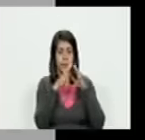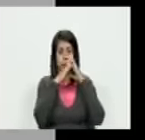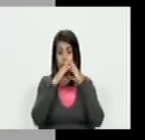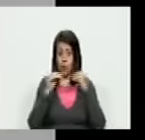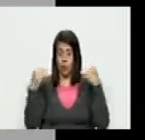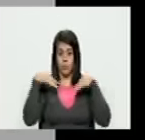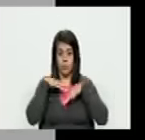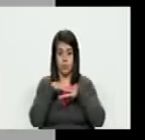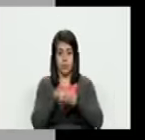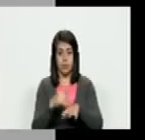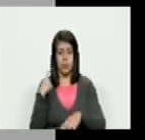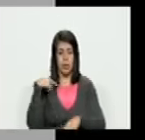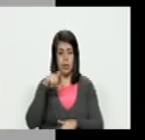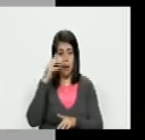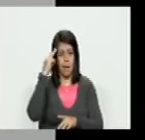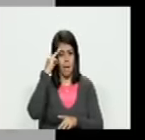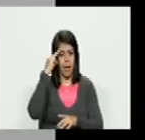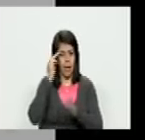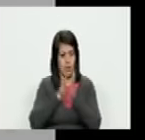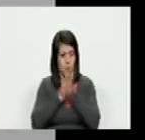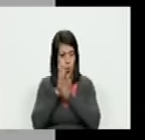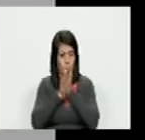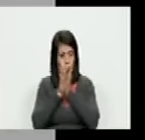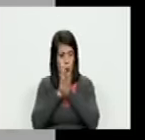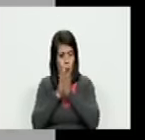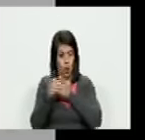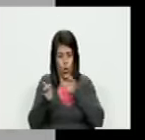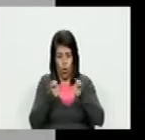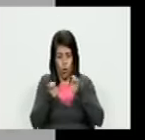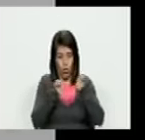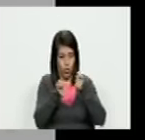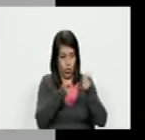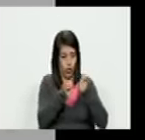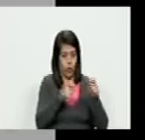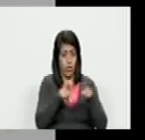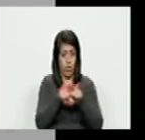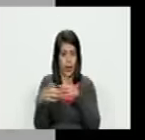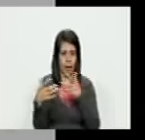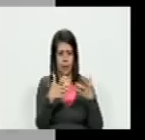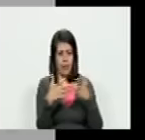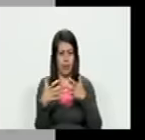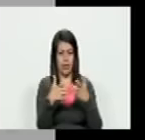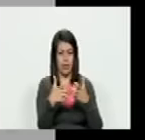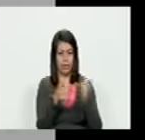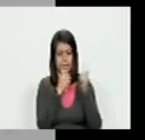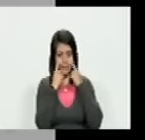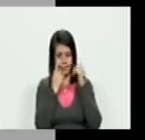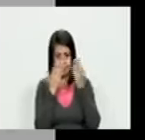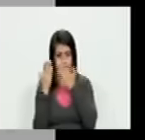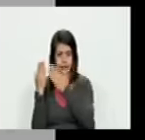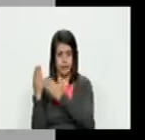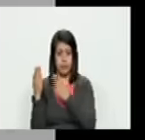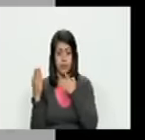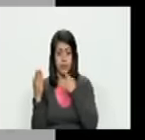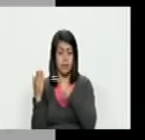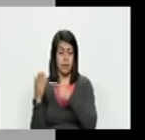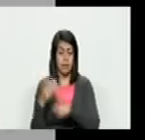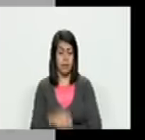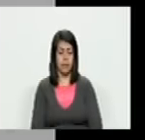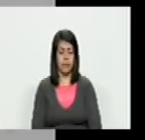se integran y tiene que haber una mente maestra que los controle a todos y así ven la guerra de ellos en la siguiente imagen ellos dicen